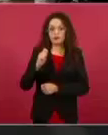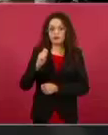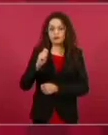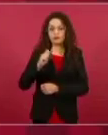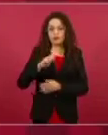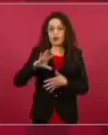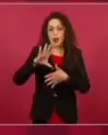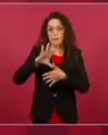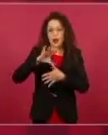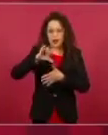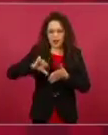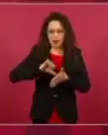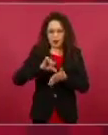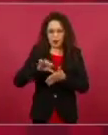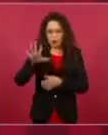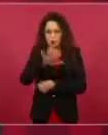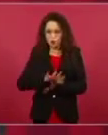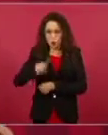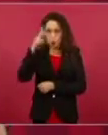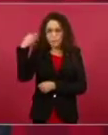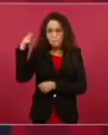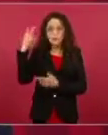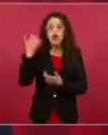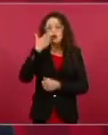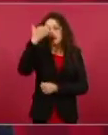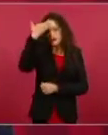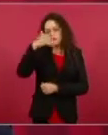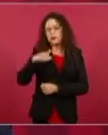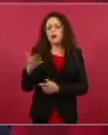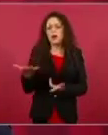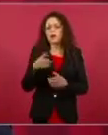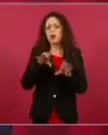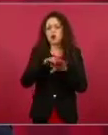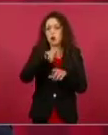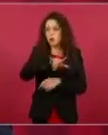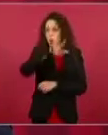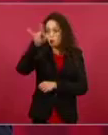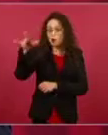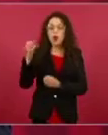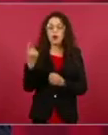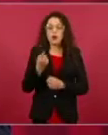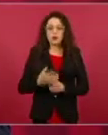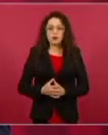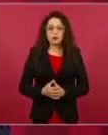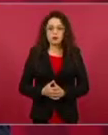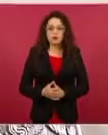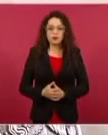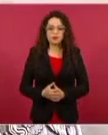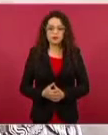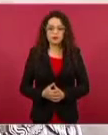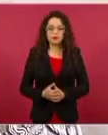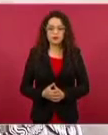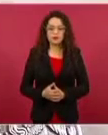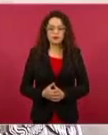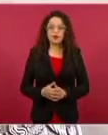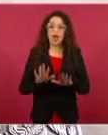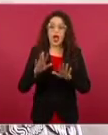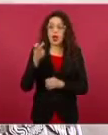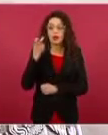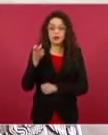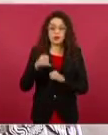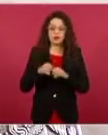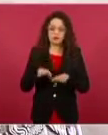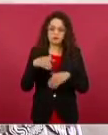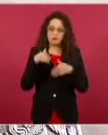Sobre esa declaración no tengo conocimiento, pero yo creo que el secretario de Gobernación